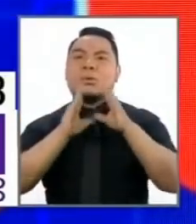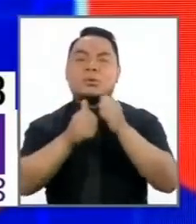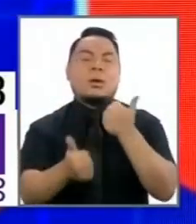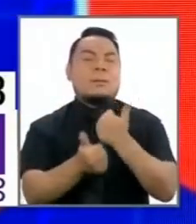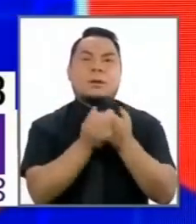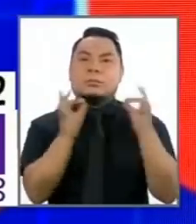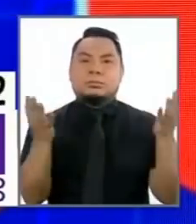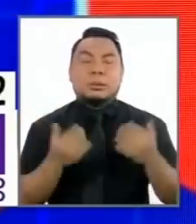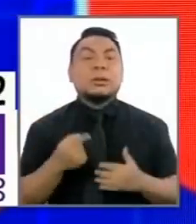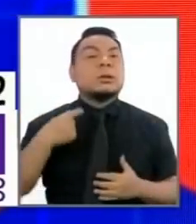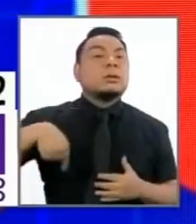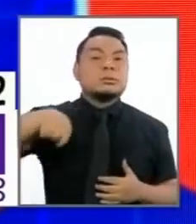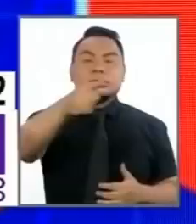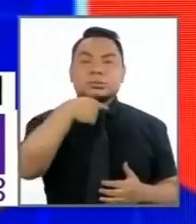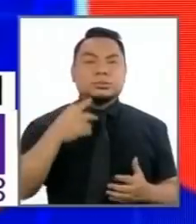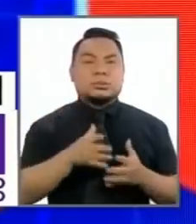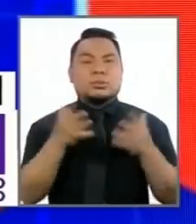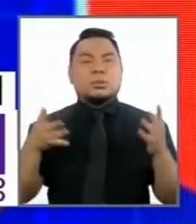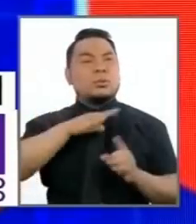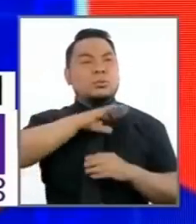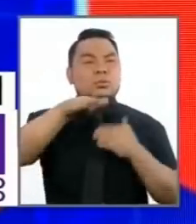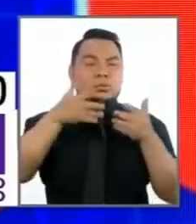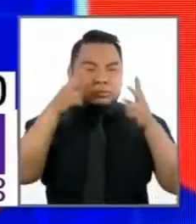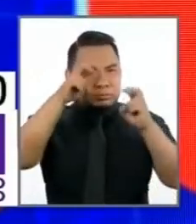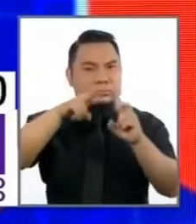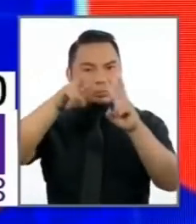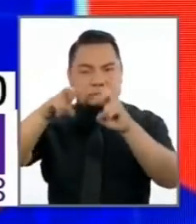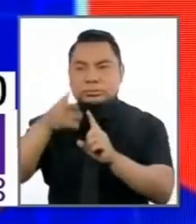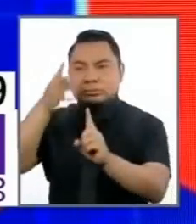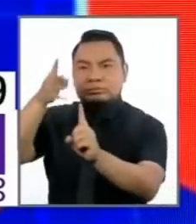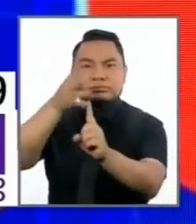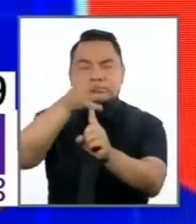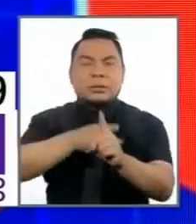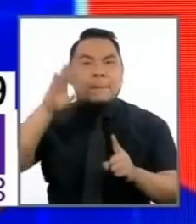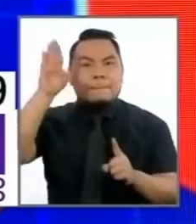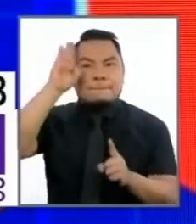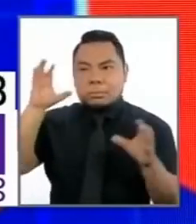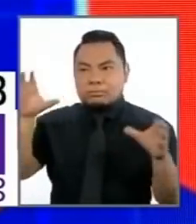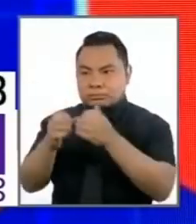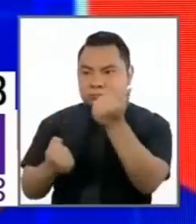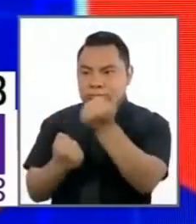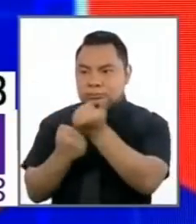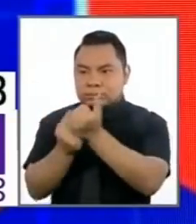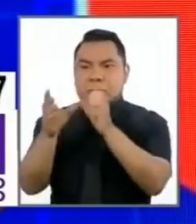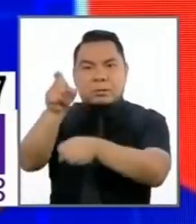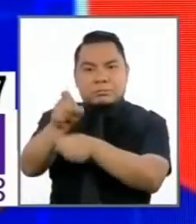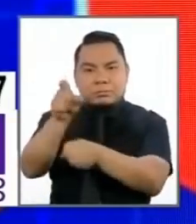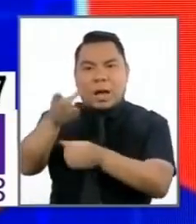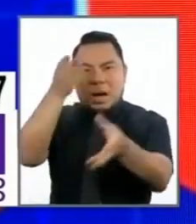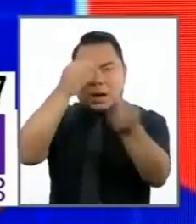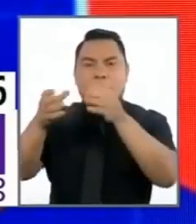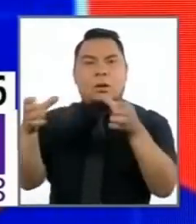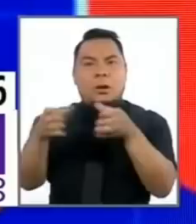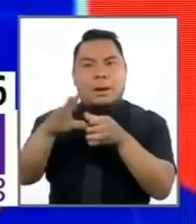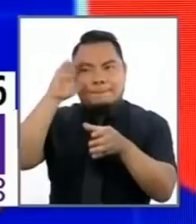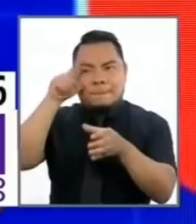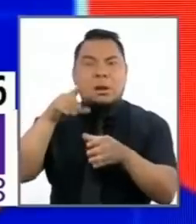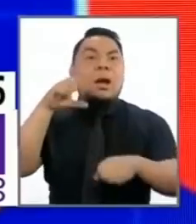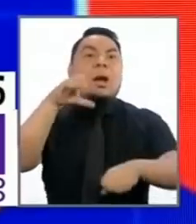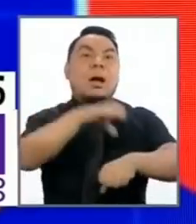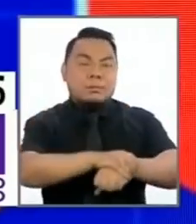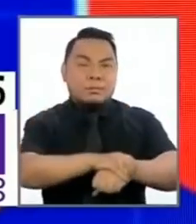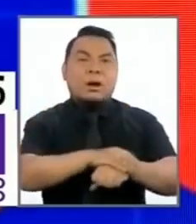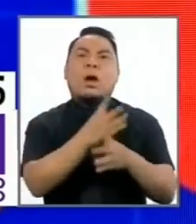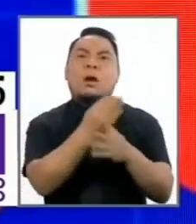Vamos a fortalecer todas las unidades de investigación de la Policía Nacional, con asistencia técnica, capacitación, para que puedan no agarrar a un tatán,